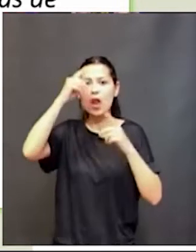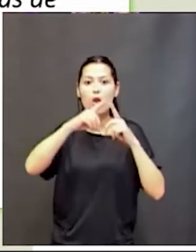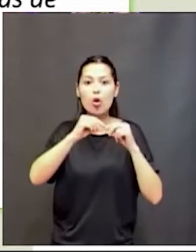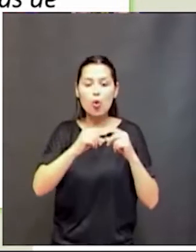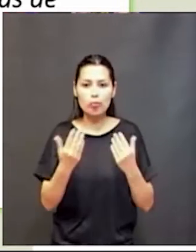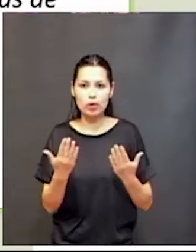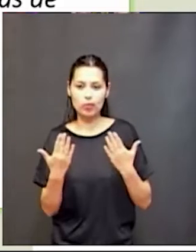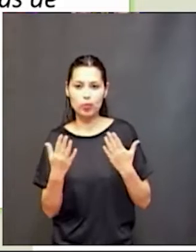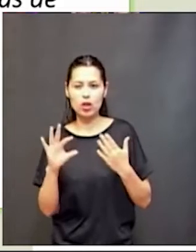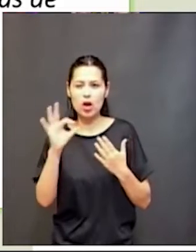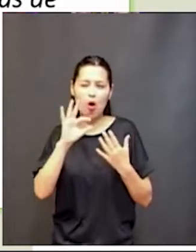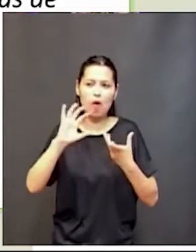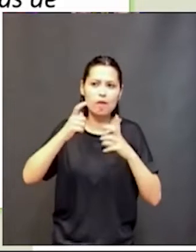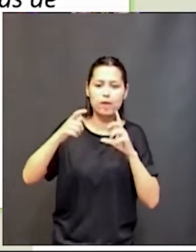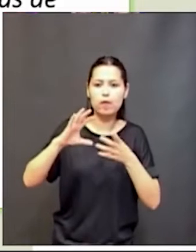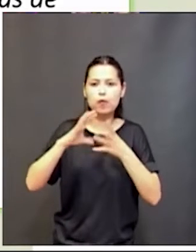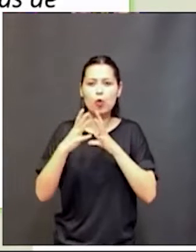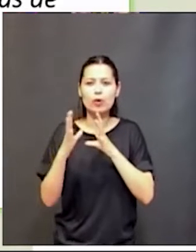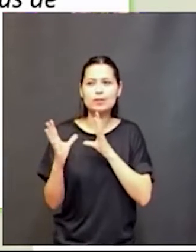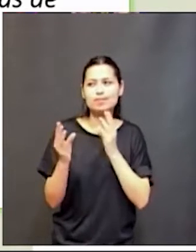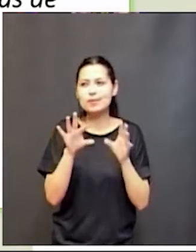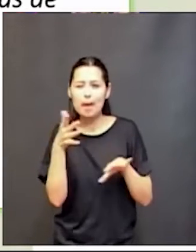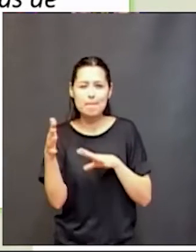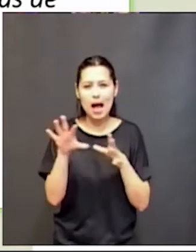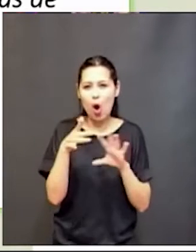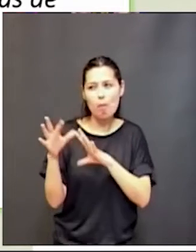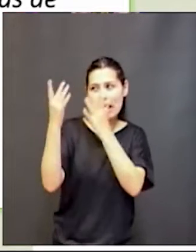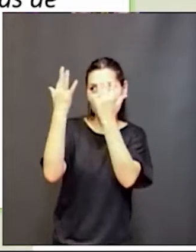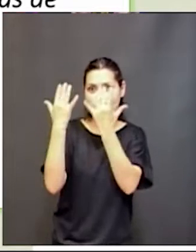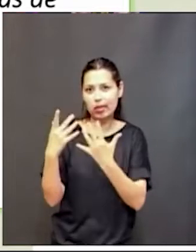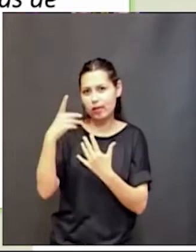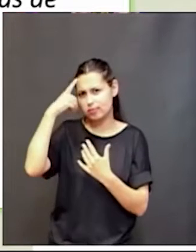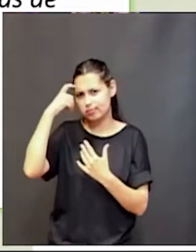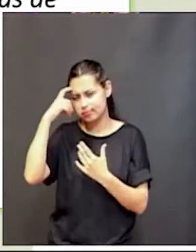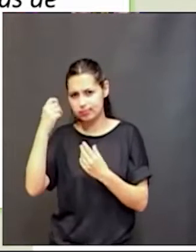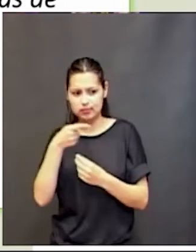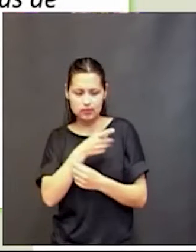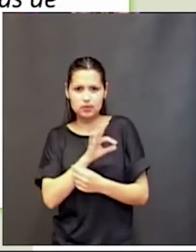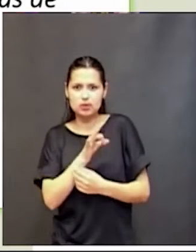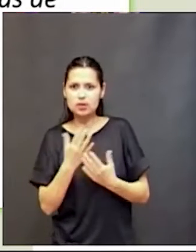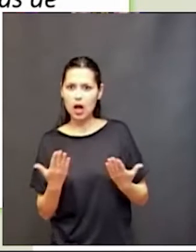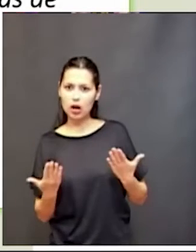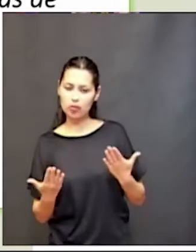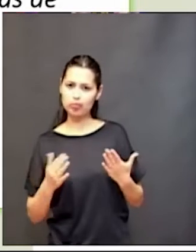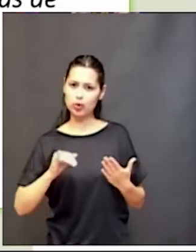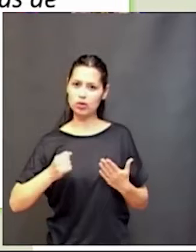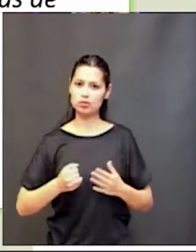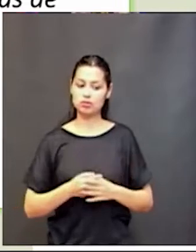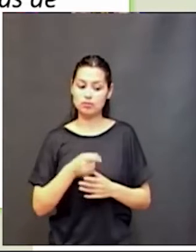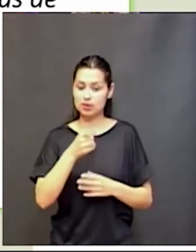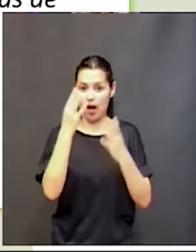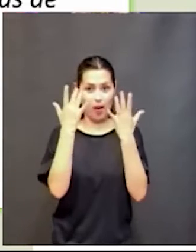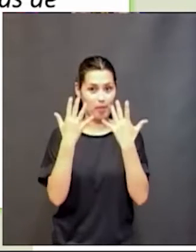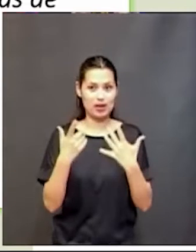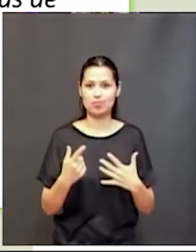estimación que son básicas para el aprendizaje de la matemática, realmente la matemática es una habilidad que